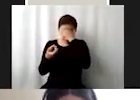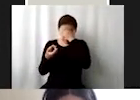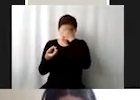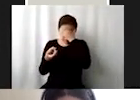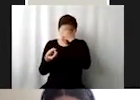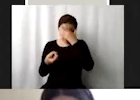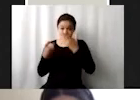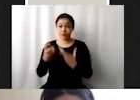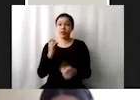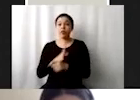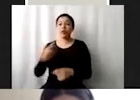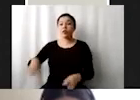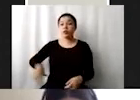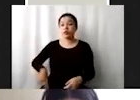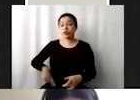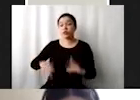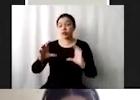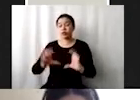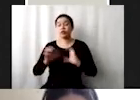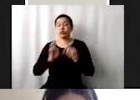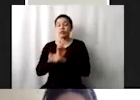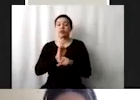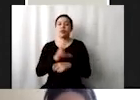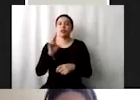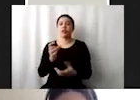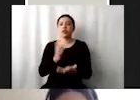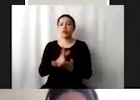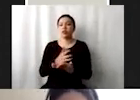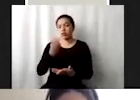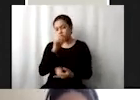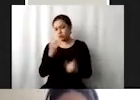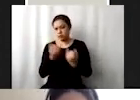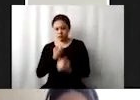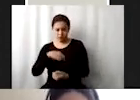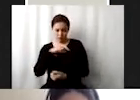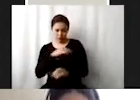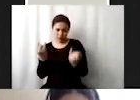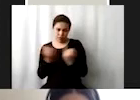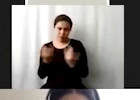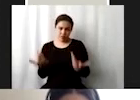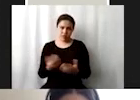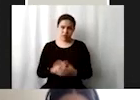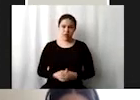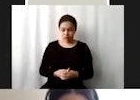no solo los gobiernos sino todos nosotros y bueno también aquellos